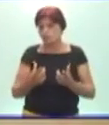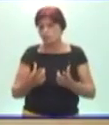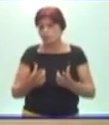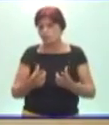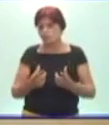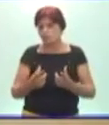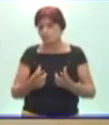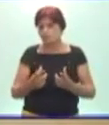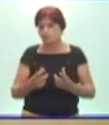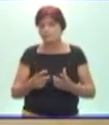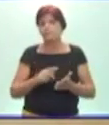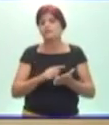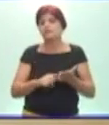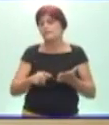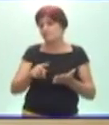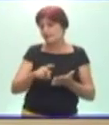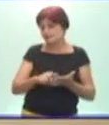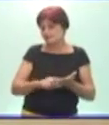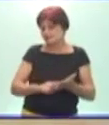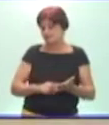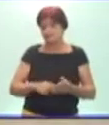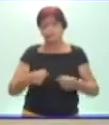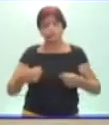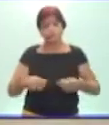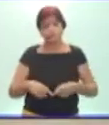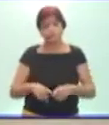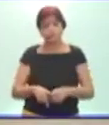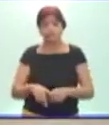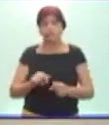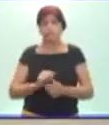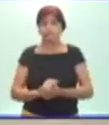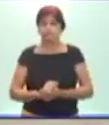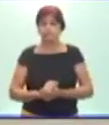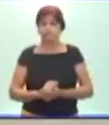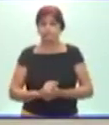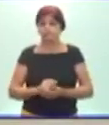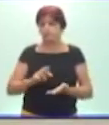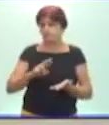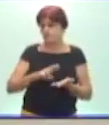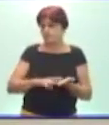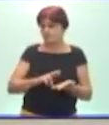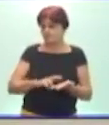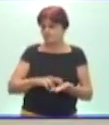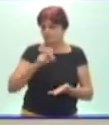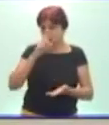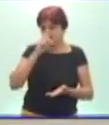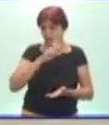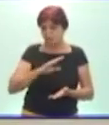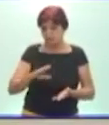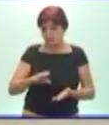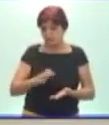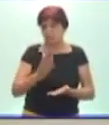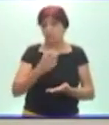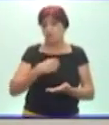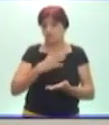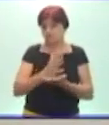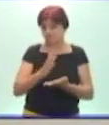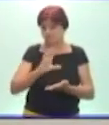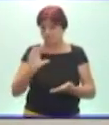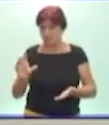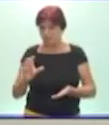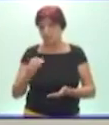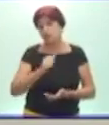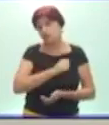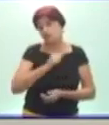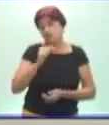esta planificación que hemos realizado juntos. Ahora, el martes el niño de la edad escolar tiene cantar